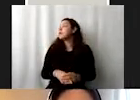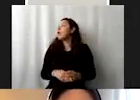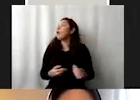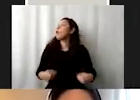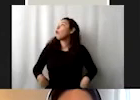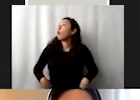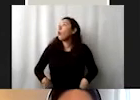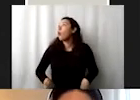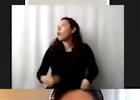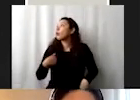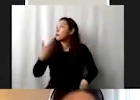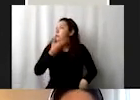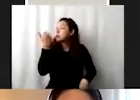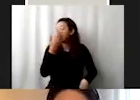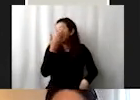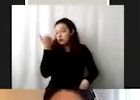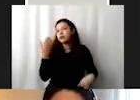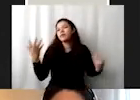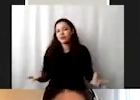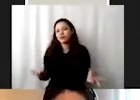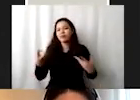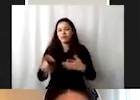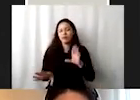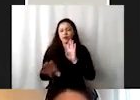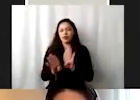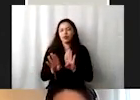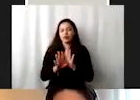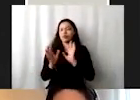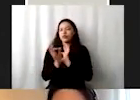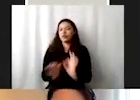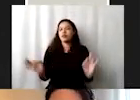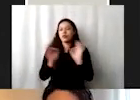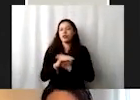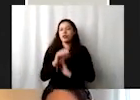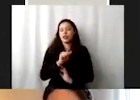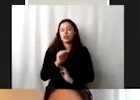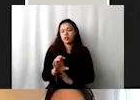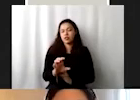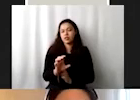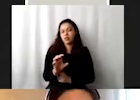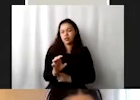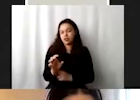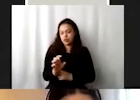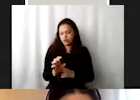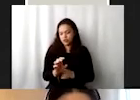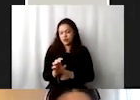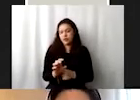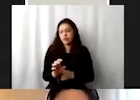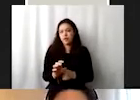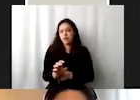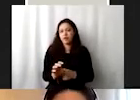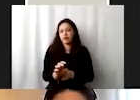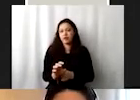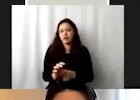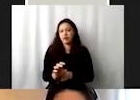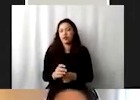Entonces, es una pelea muy, muy importante que dio la sociedad civil para que, al menos, aunque no fuera algo vinculante